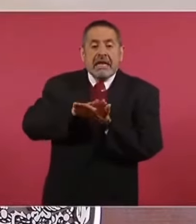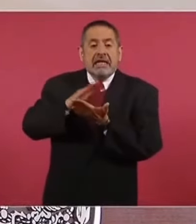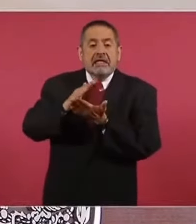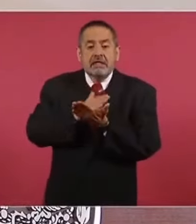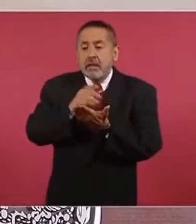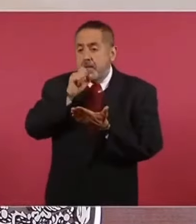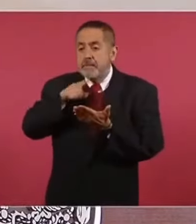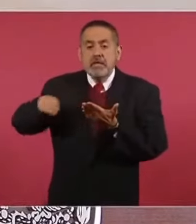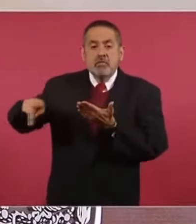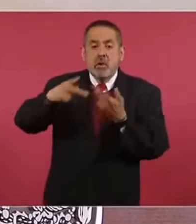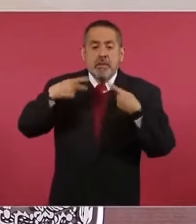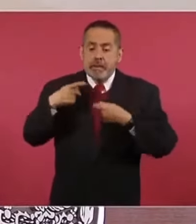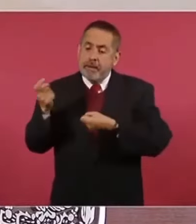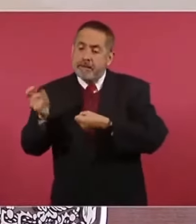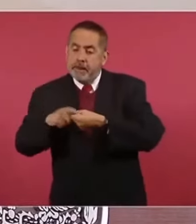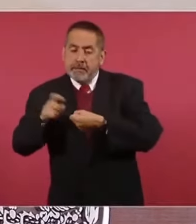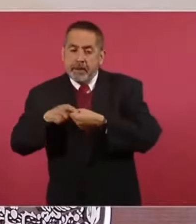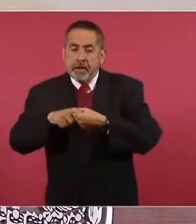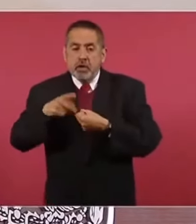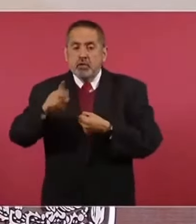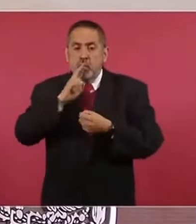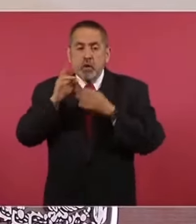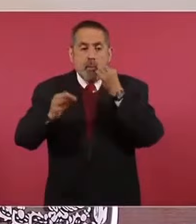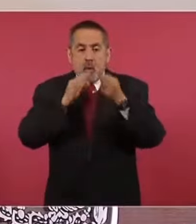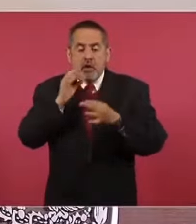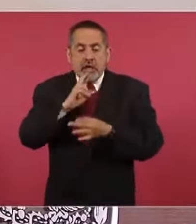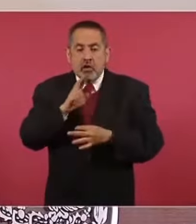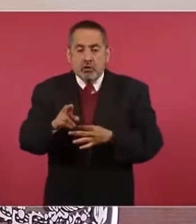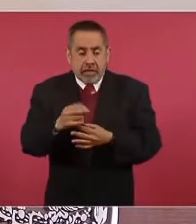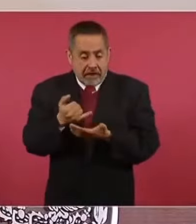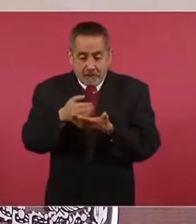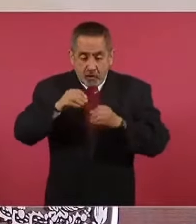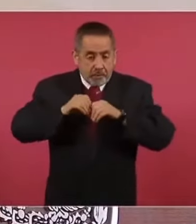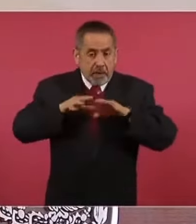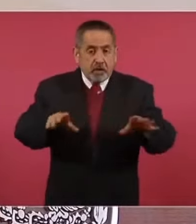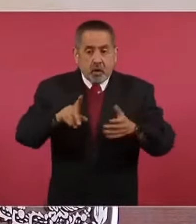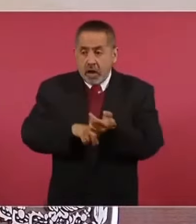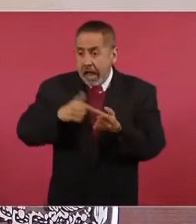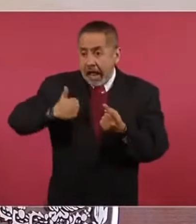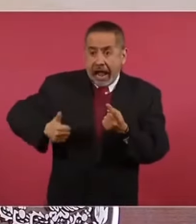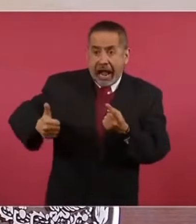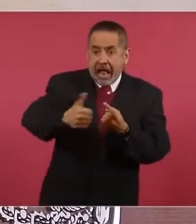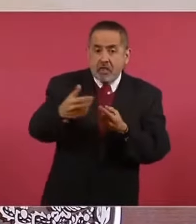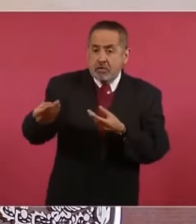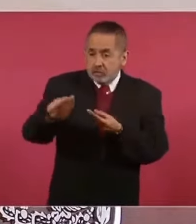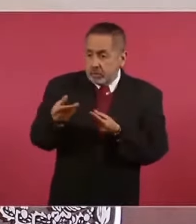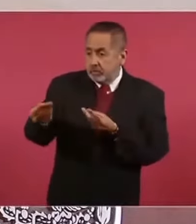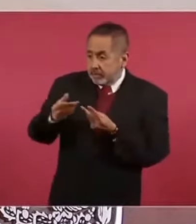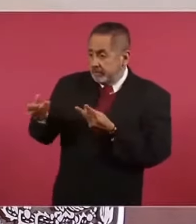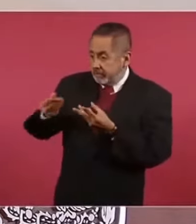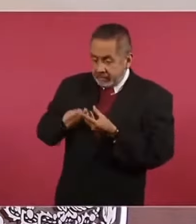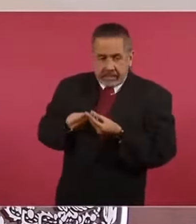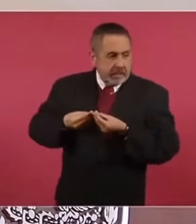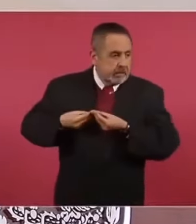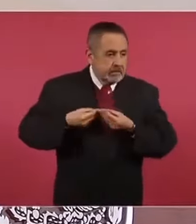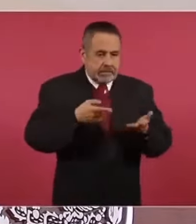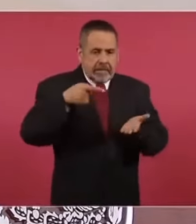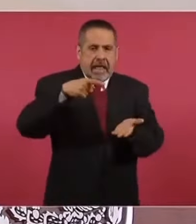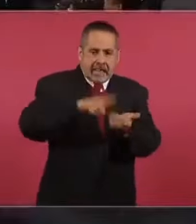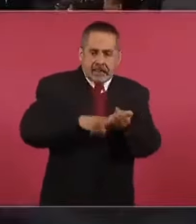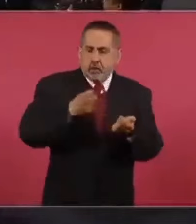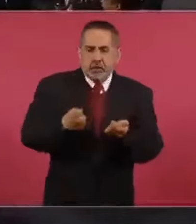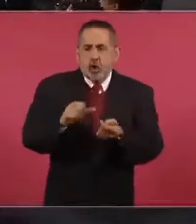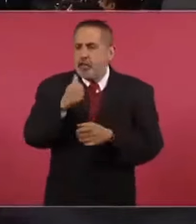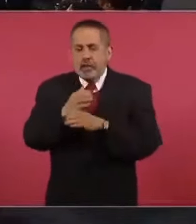hicieron los medios de comunicación de sus reporteros y la información que dio cada medio de comunicación de sus reporteros es lo que estaba en esas